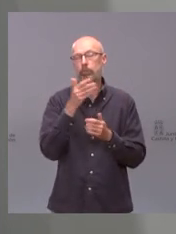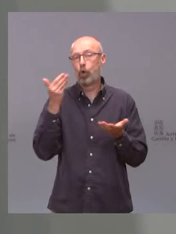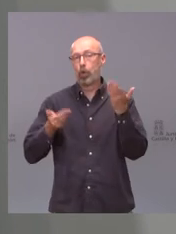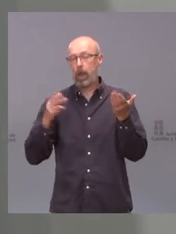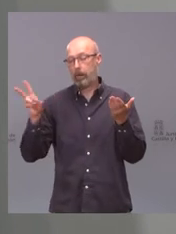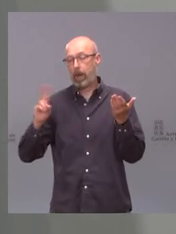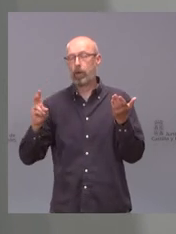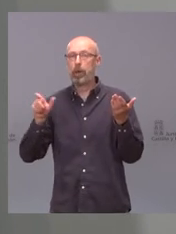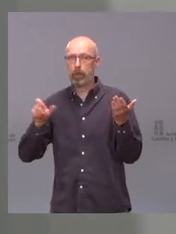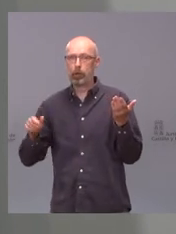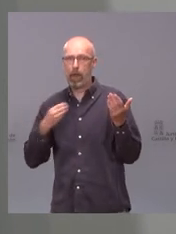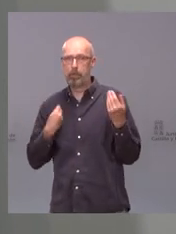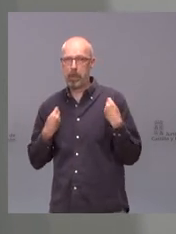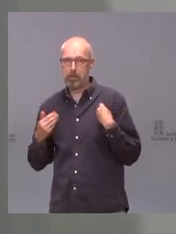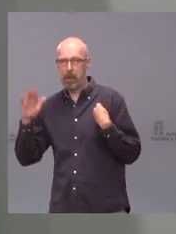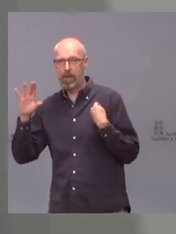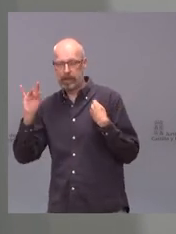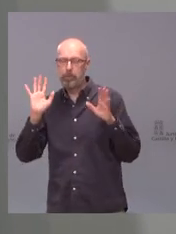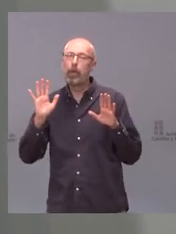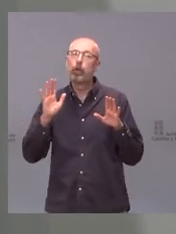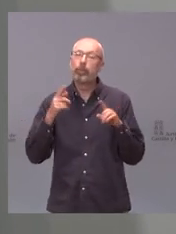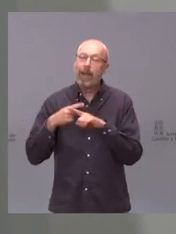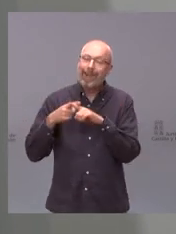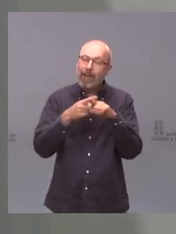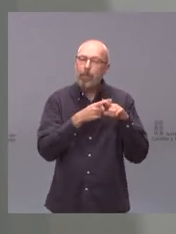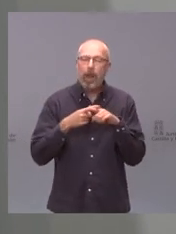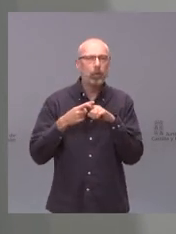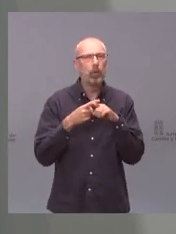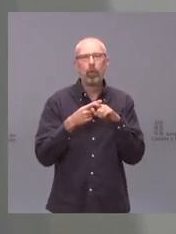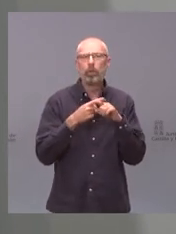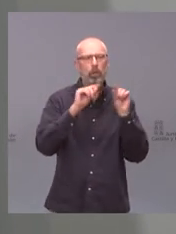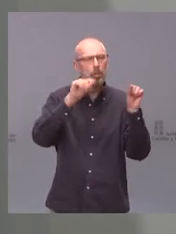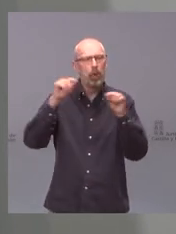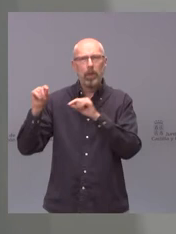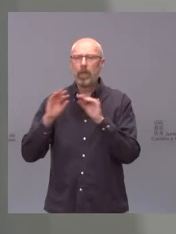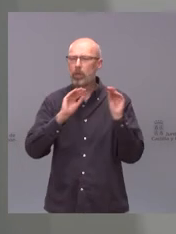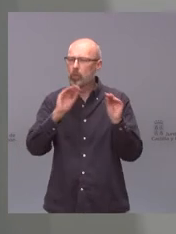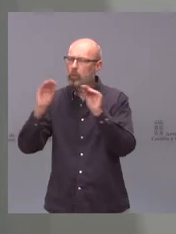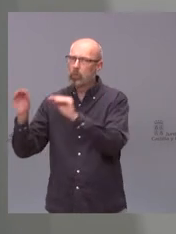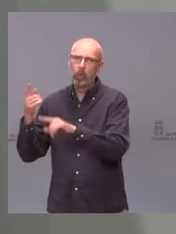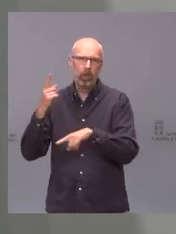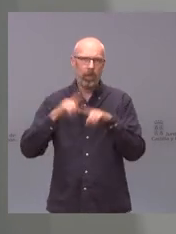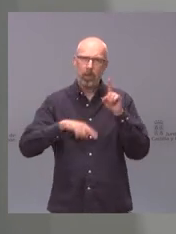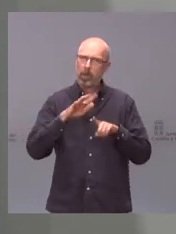de dosis pero el reparto de poblaciones es completamente diferente entonces